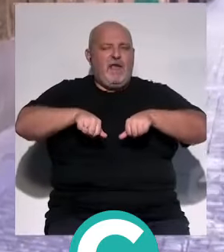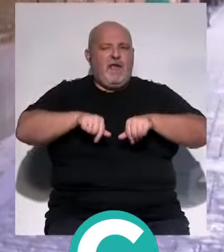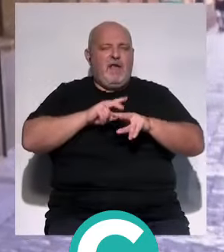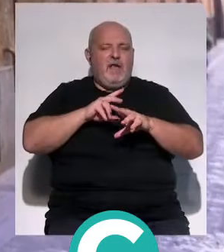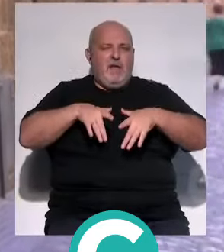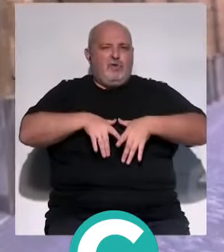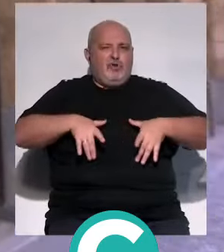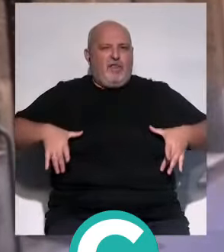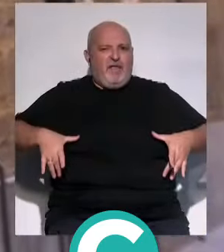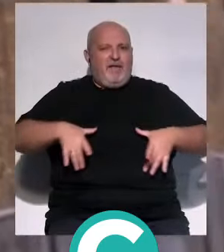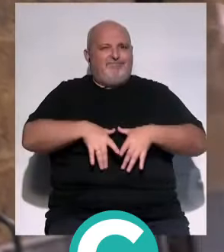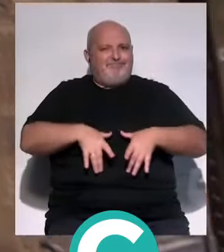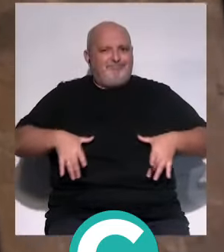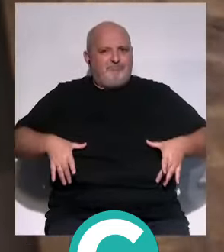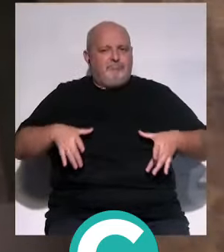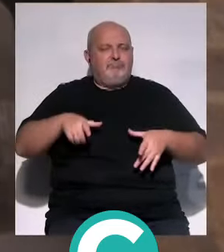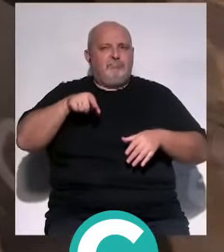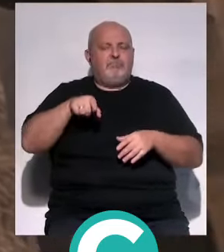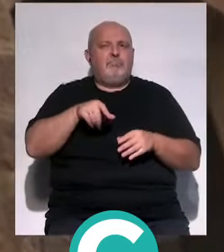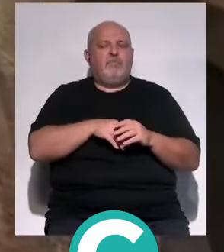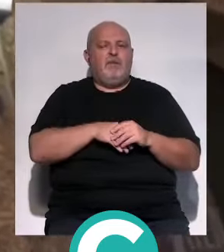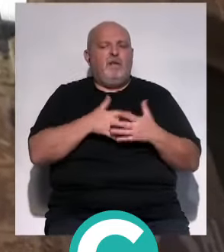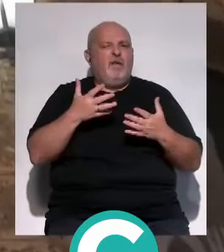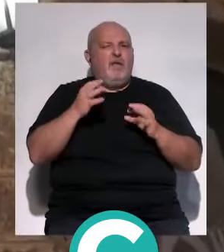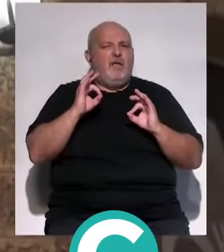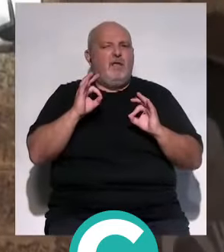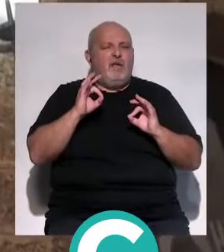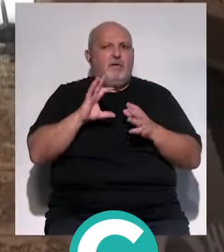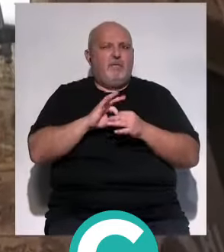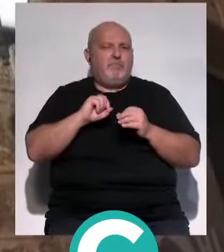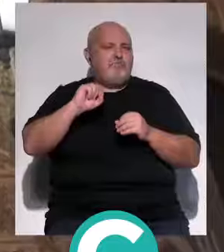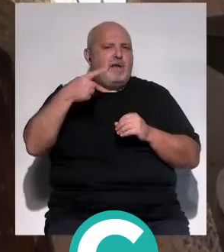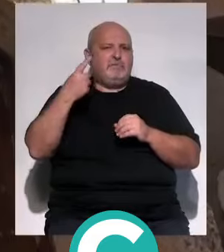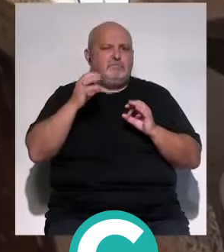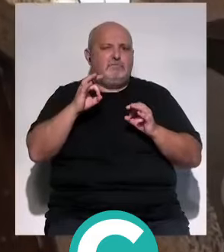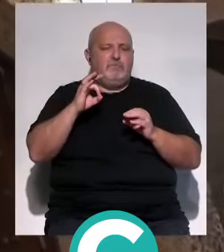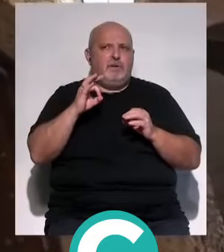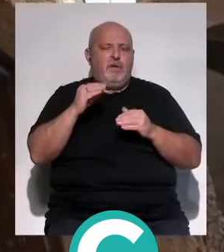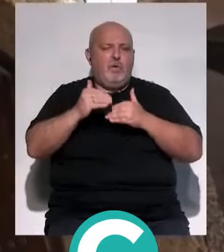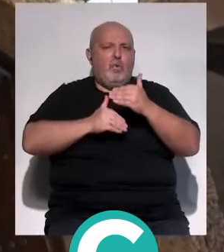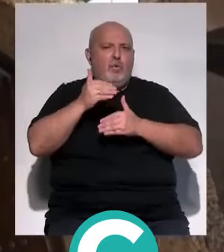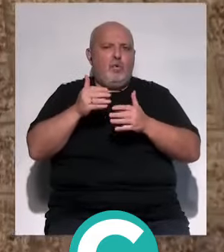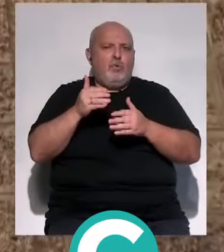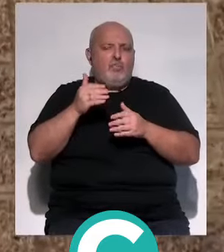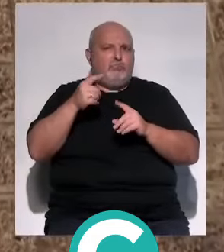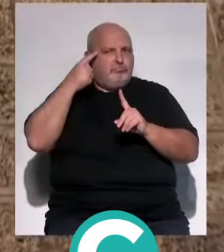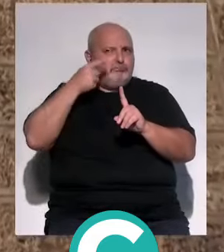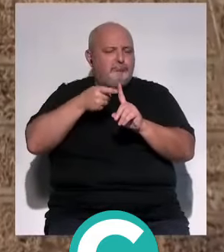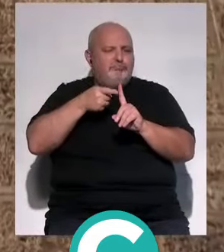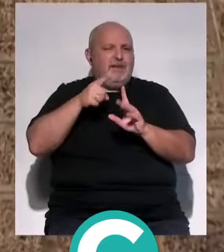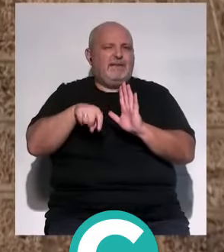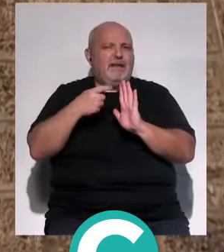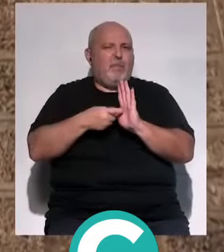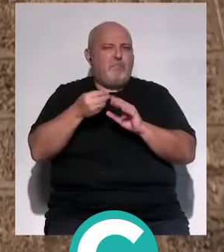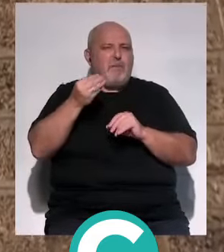que se ha incorporado más recientemente, pero ¿en qué especialidades han llevado hacia adelante esa apuesta por la atención integral